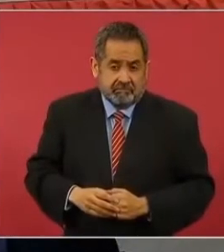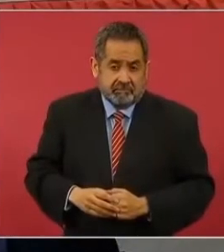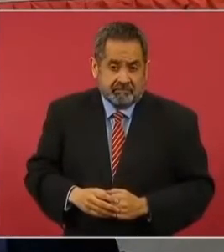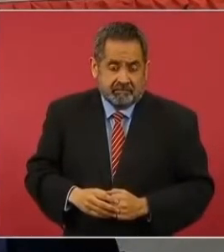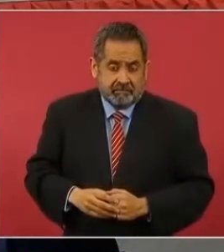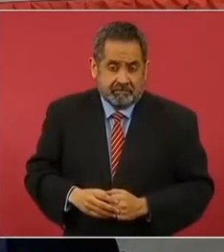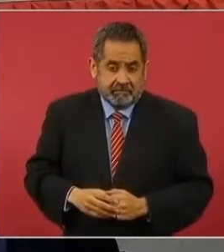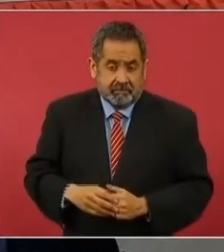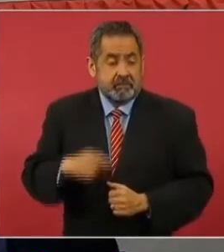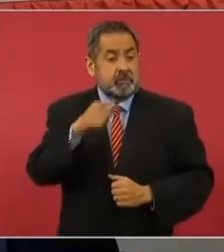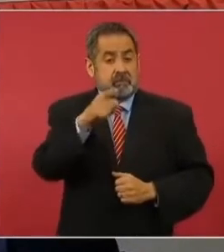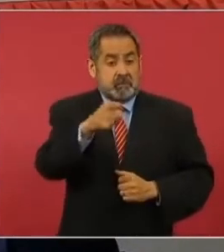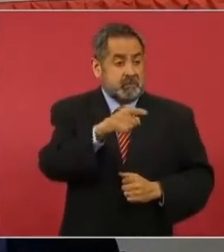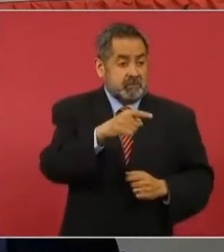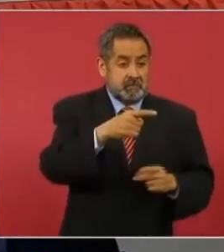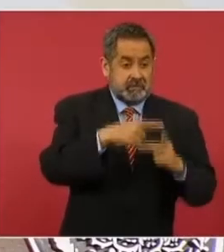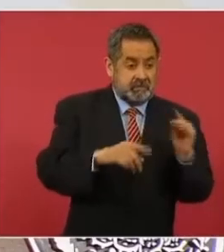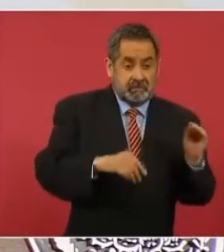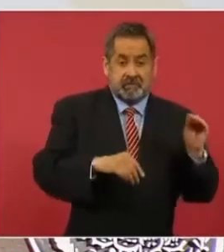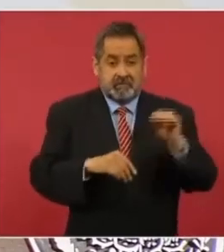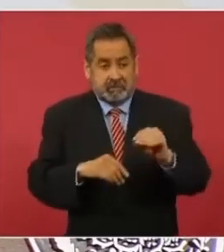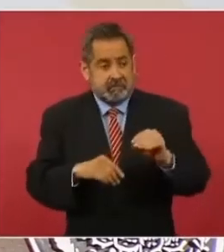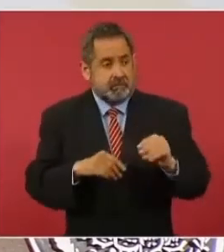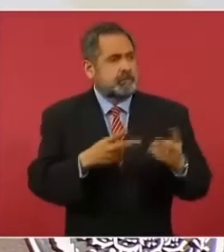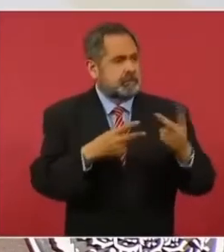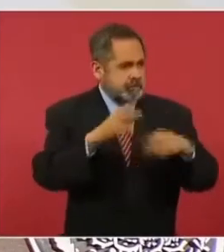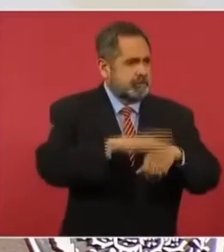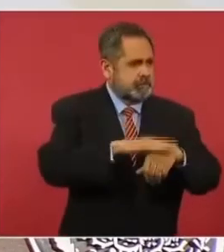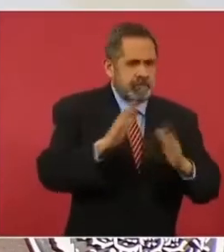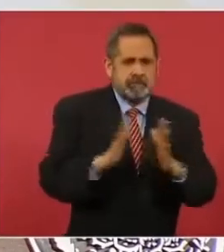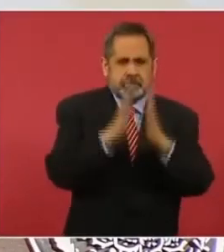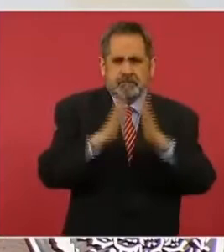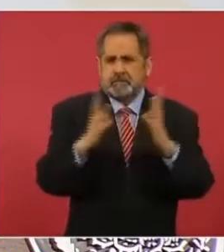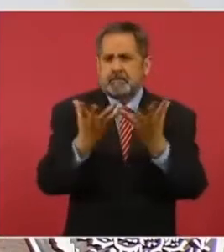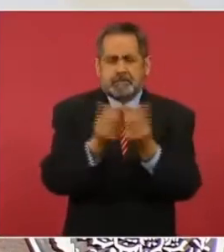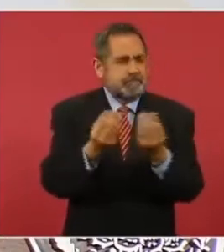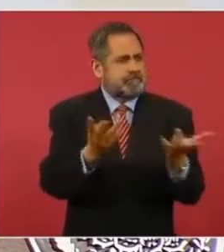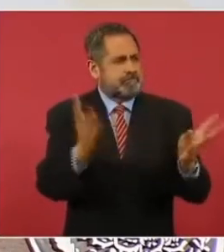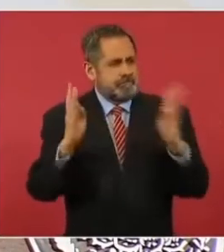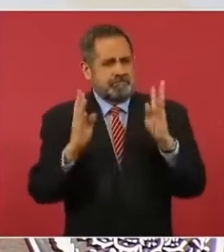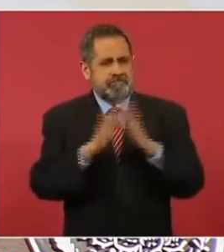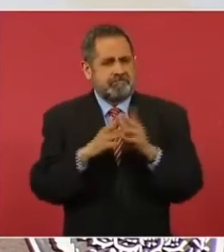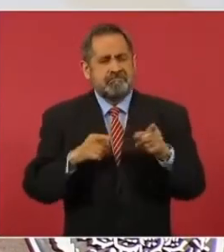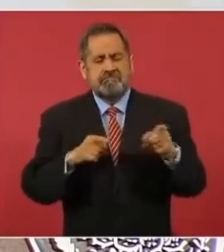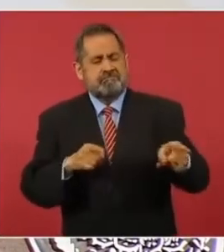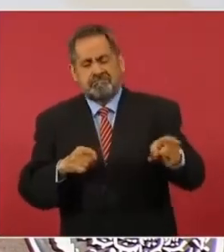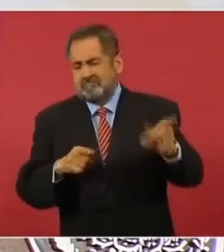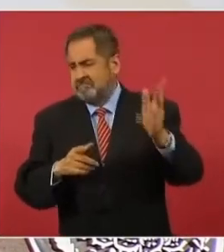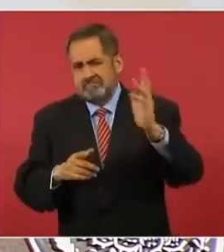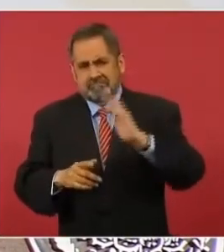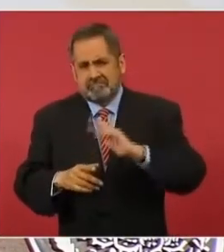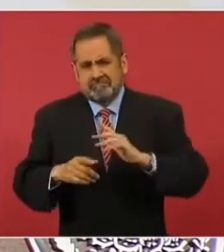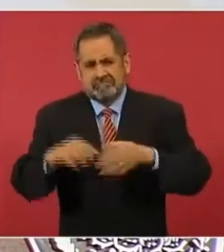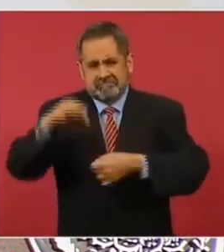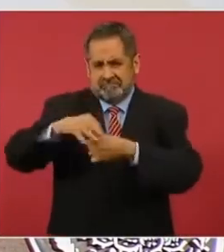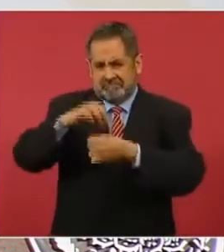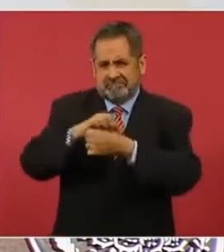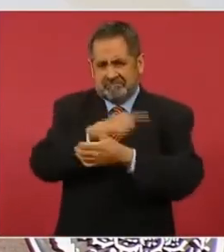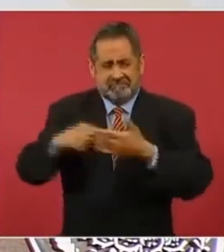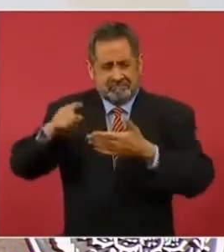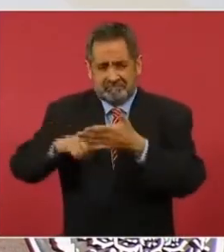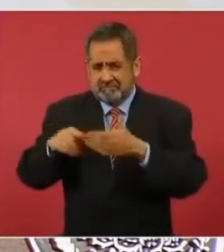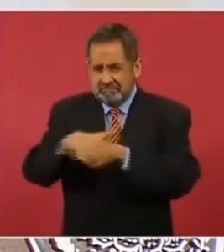desde el momento en que ustedes ha dado participación a esas personas desde el momento que iniciaron las elecciones